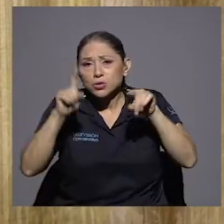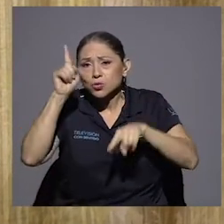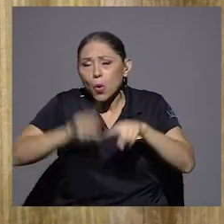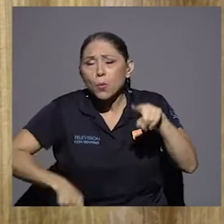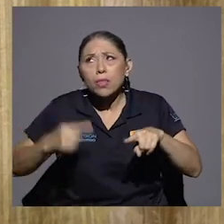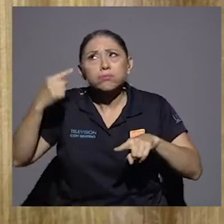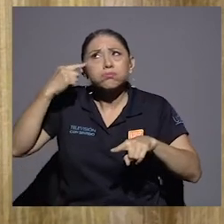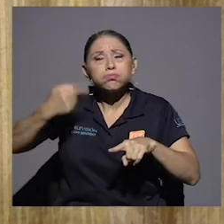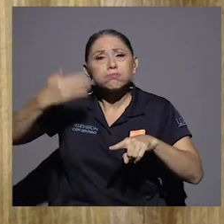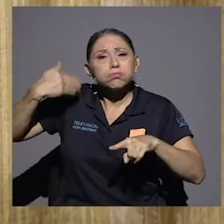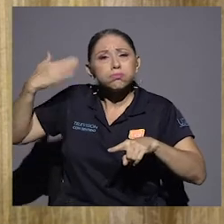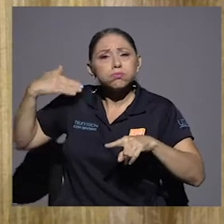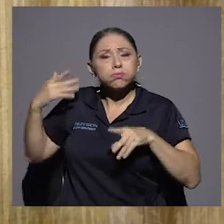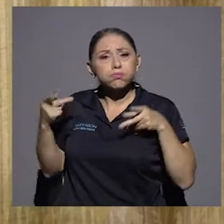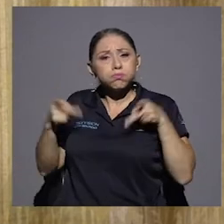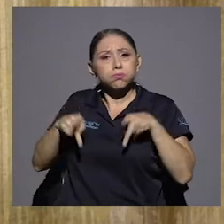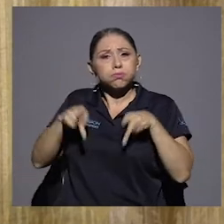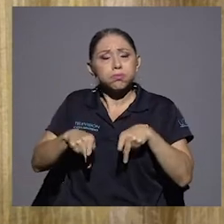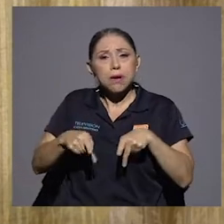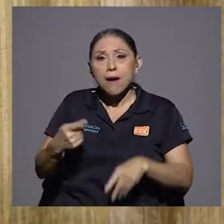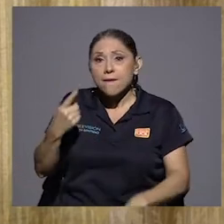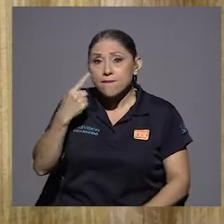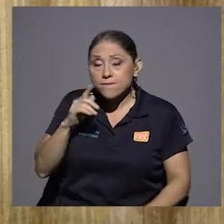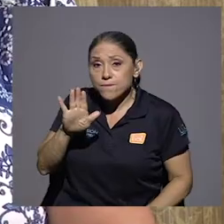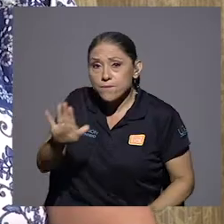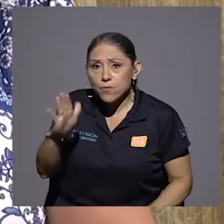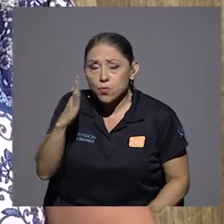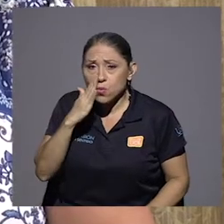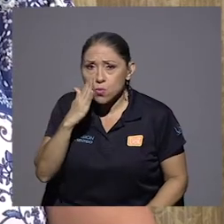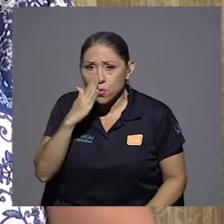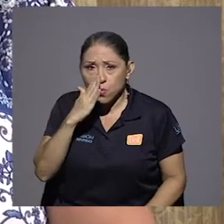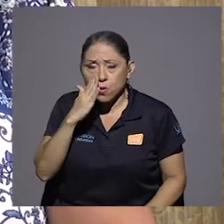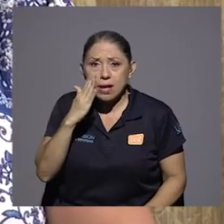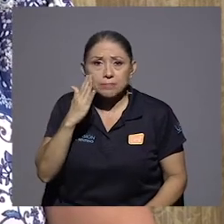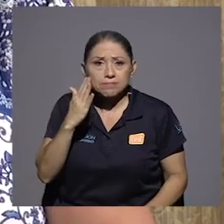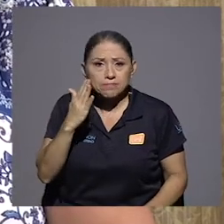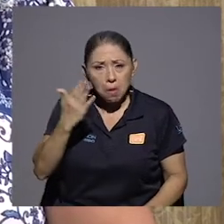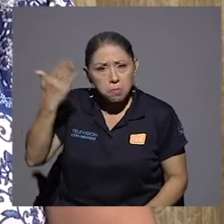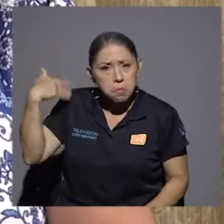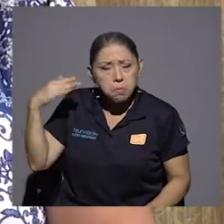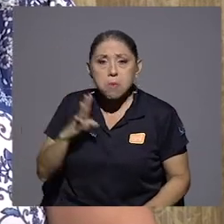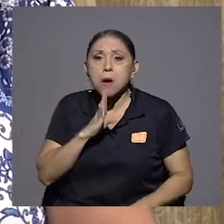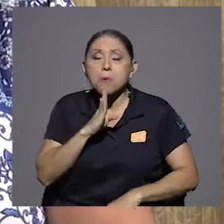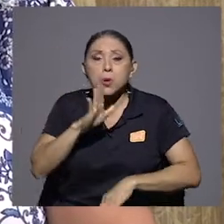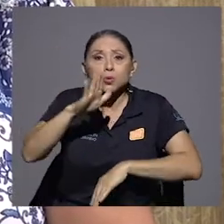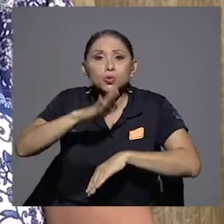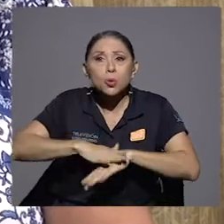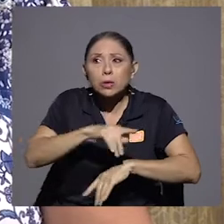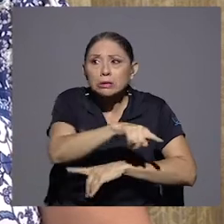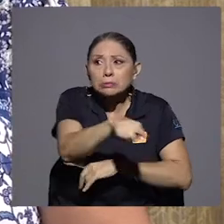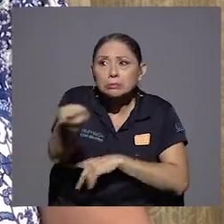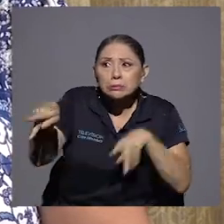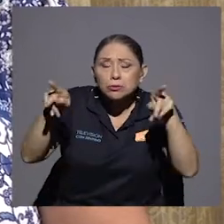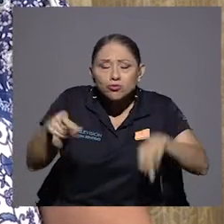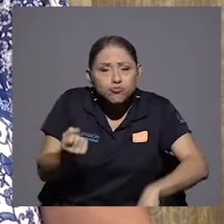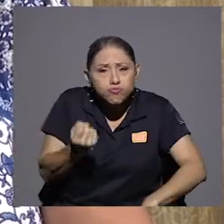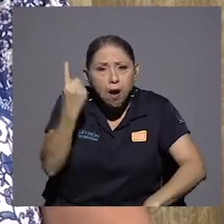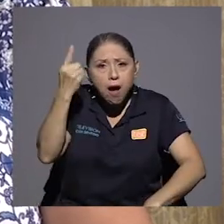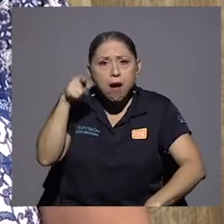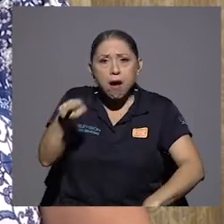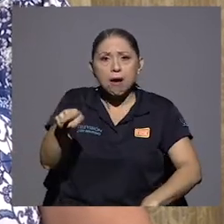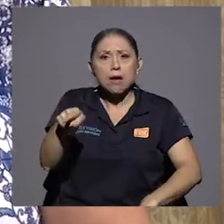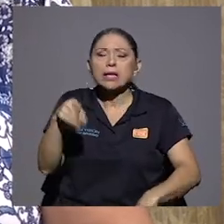crítica. Y es que, y es que vea que su mamá en algún momento habló de incomprensión. Creo que eso es